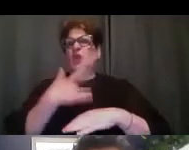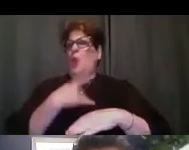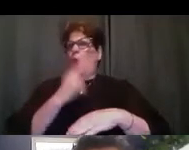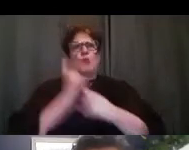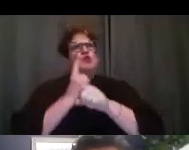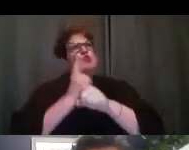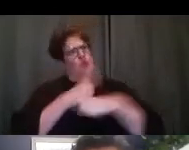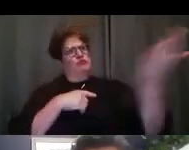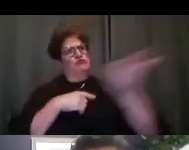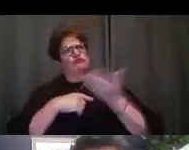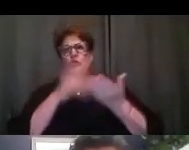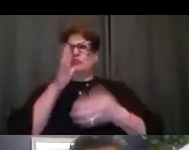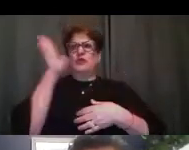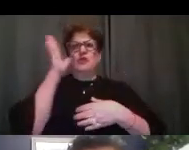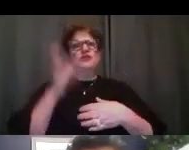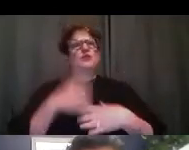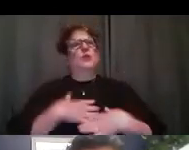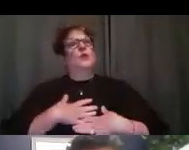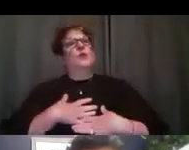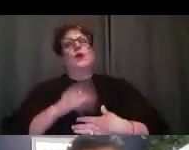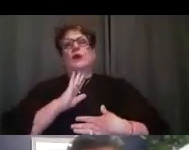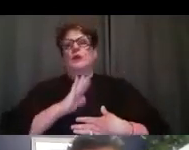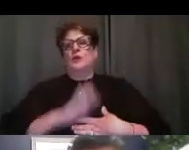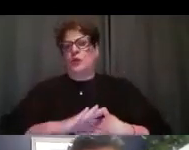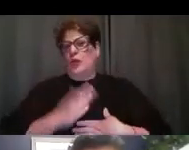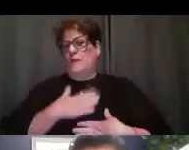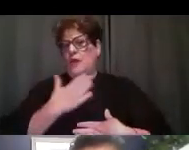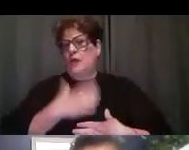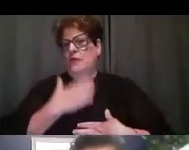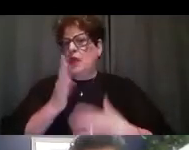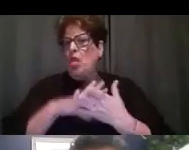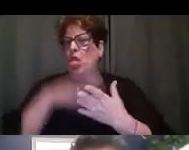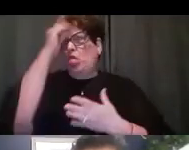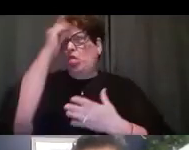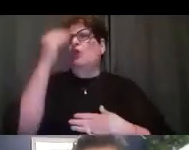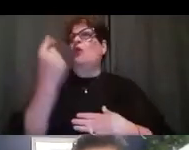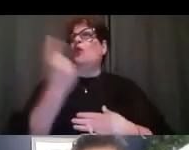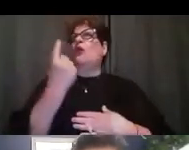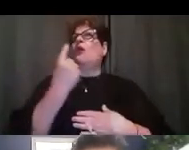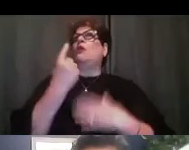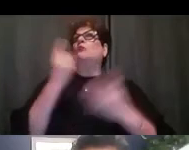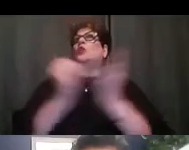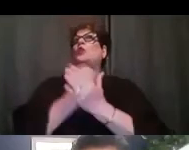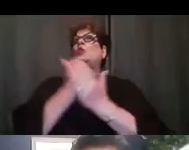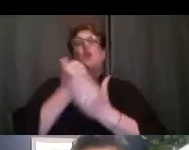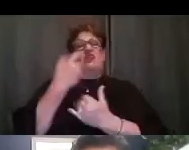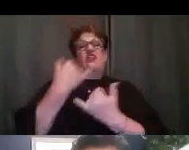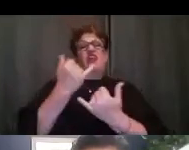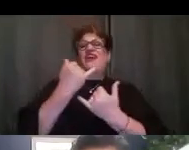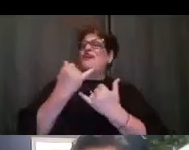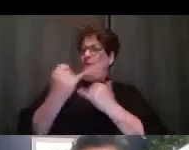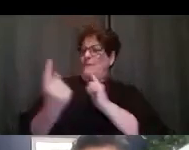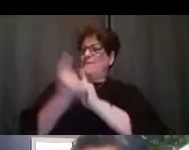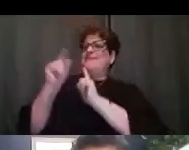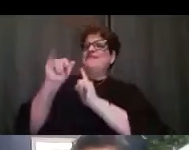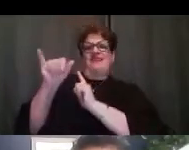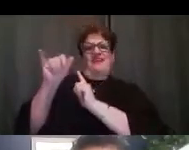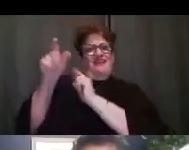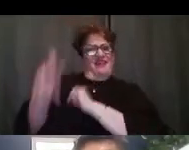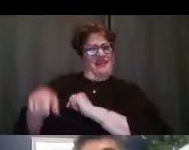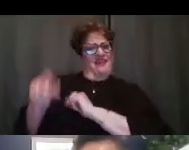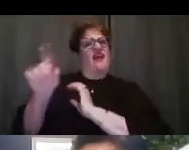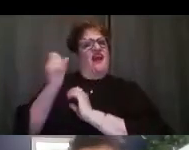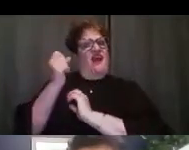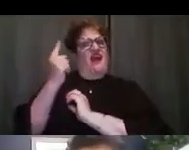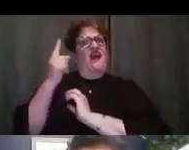mi, mi, mi sentido de lo que era adecuado. Y estoy tan feliz que tuve esa experiencia porque yo pude llegar